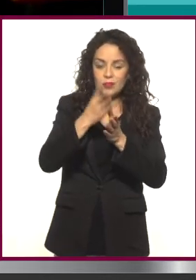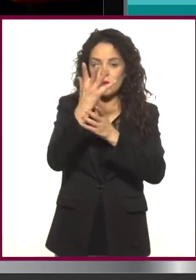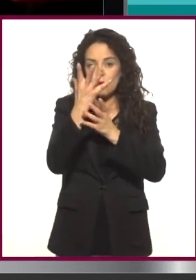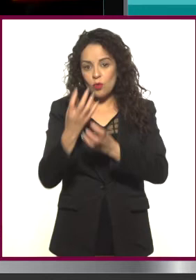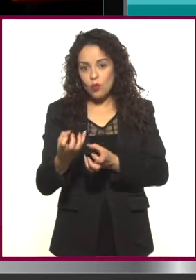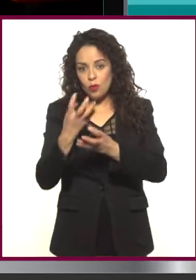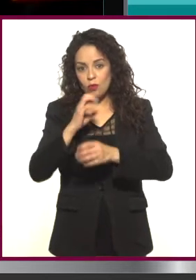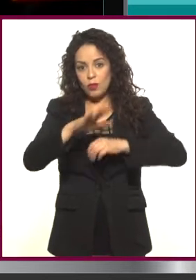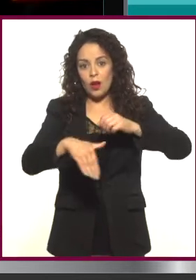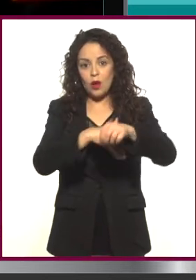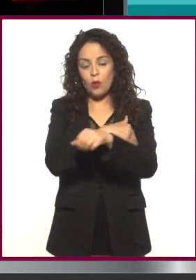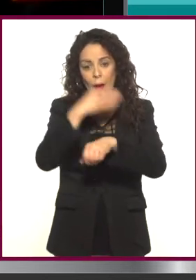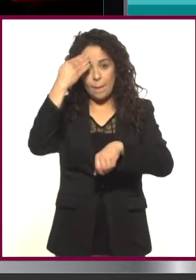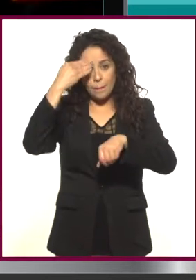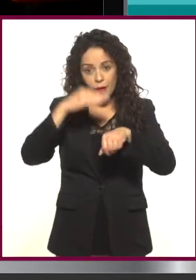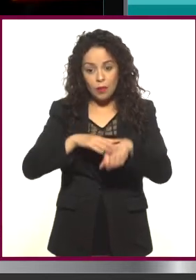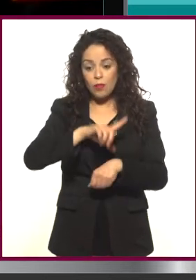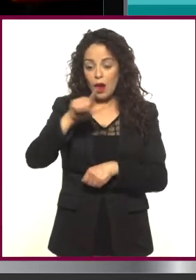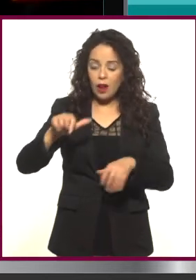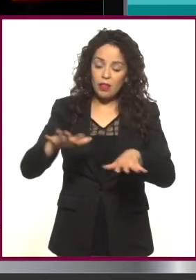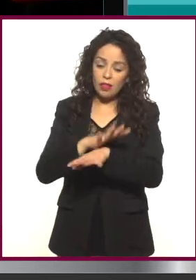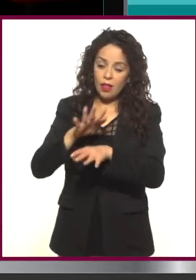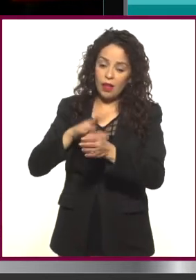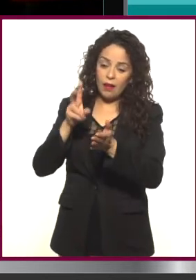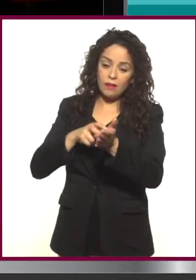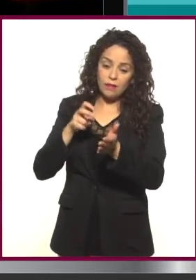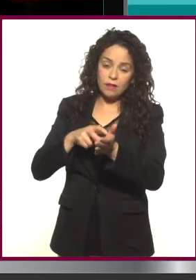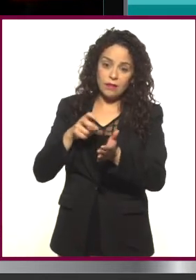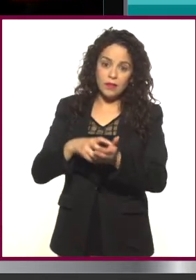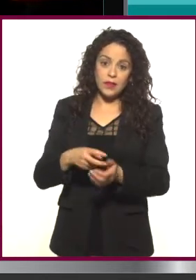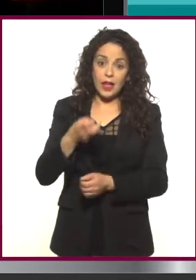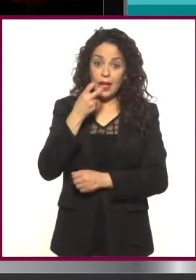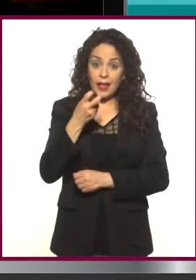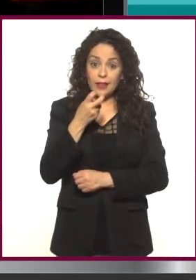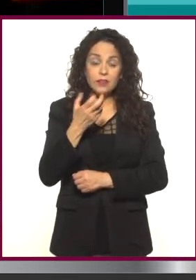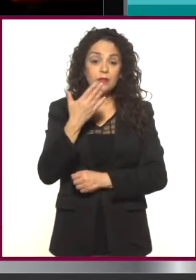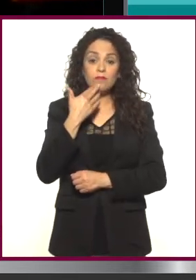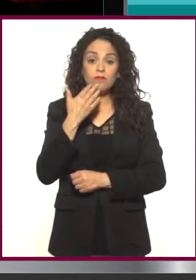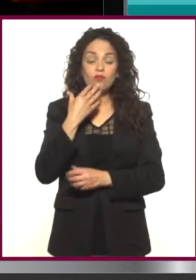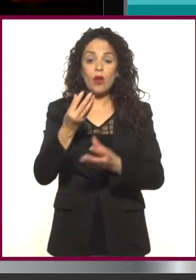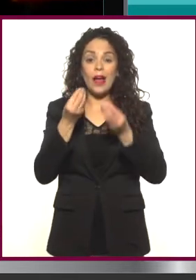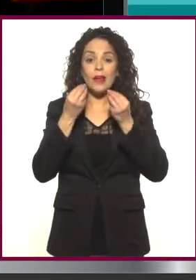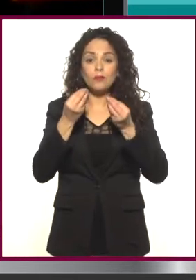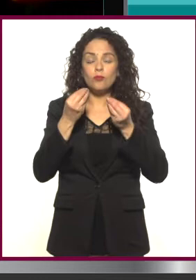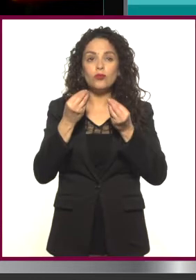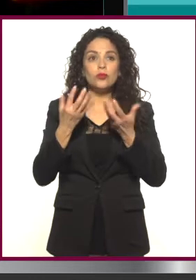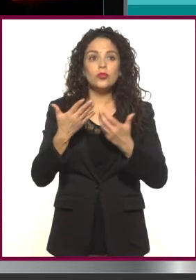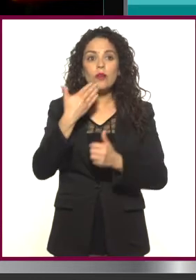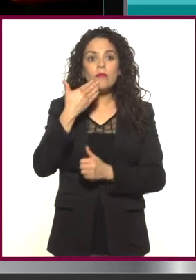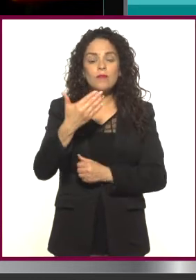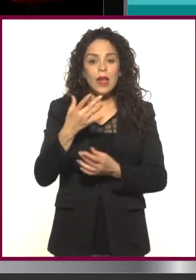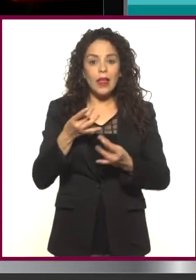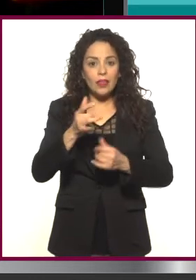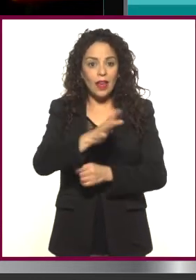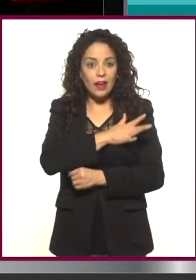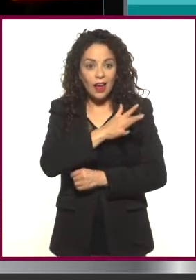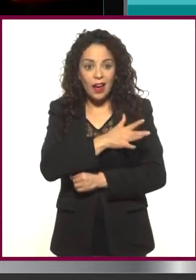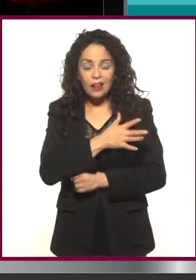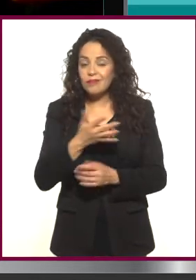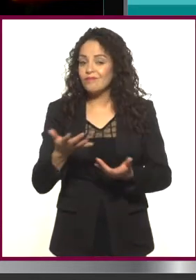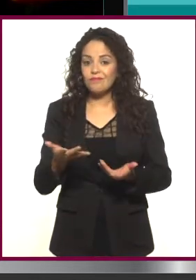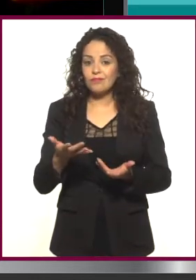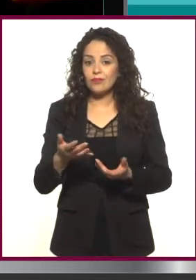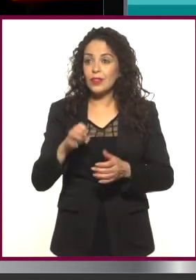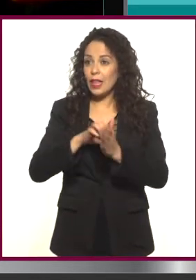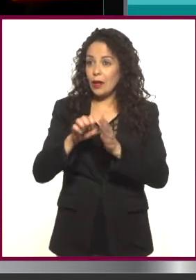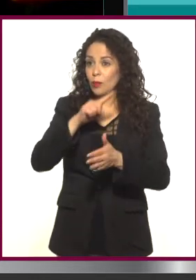ponerlo en un disco duro, luego editar, ¿no? Y eran unas cintas que no tenían mucha capacidad de resolución. Entonces, si te metías en un espacio